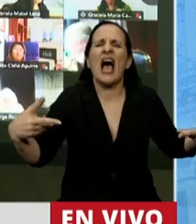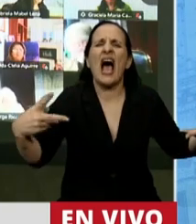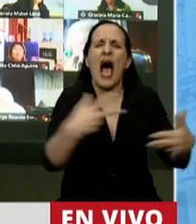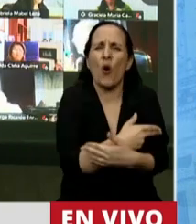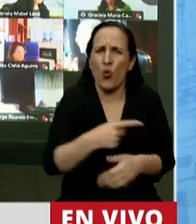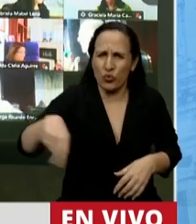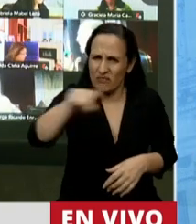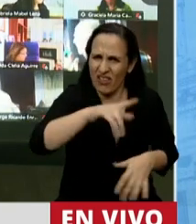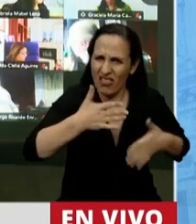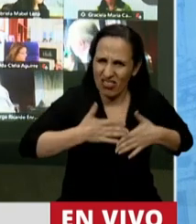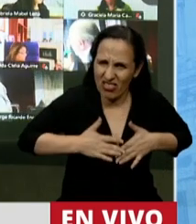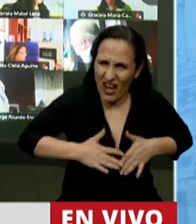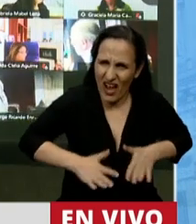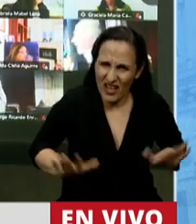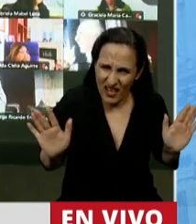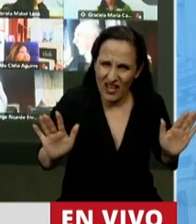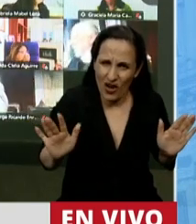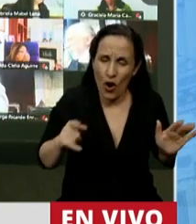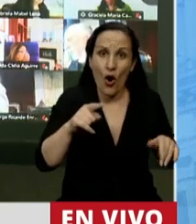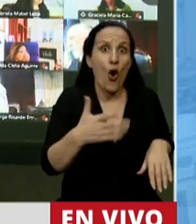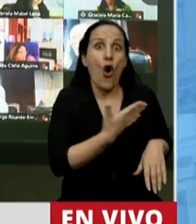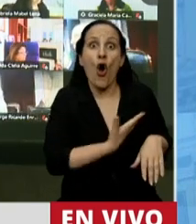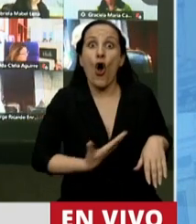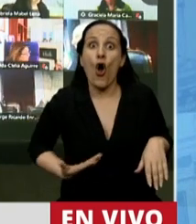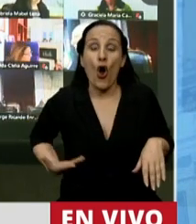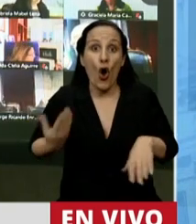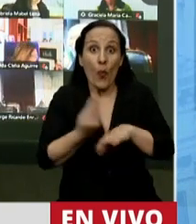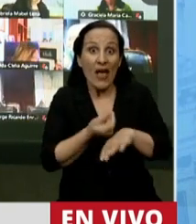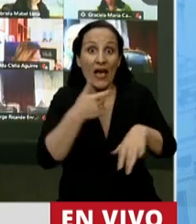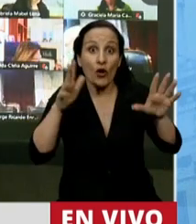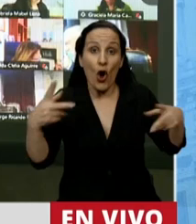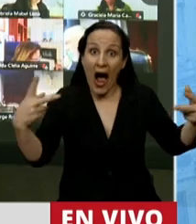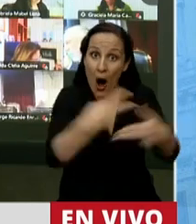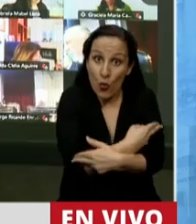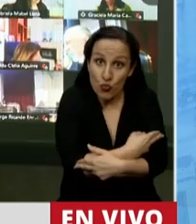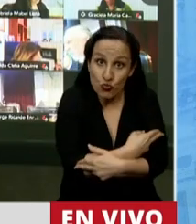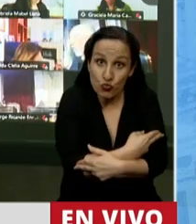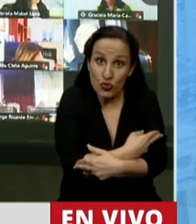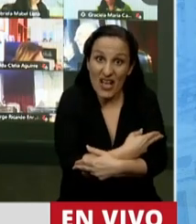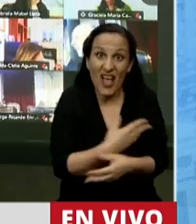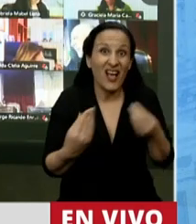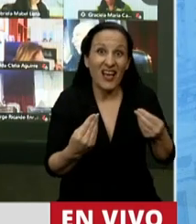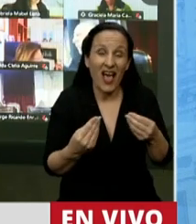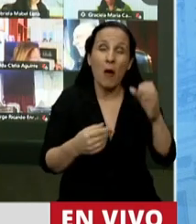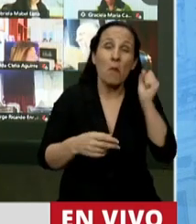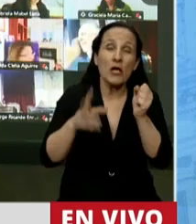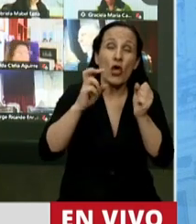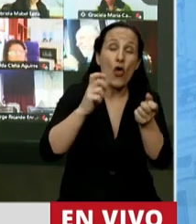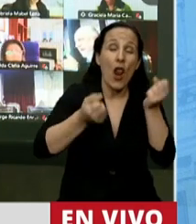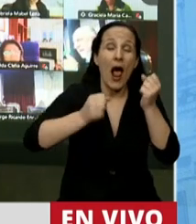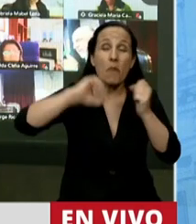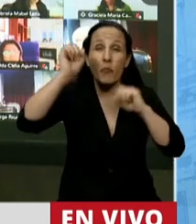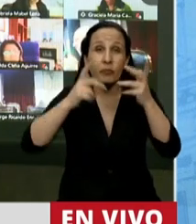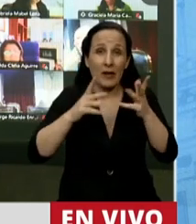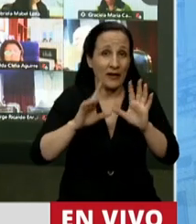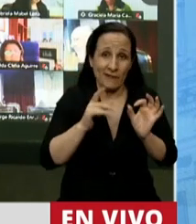tranquilos. Si este gobierno estuviera aplicando un ajuste, los que hacen corridas cambiarias no lo